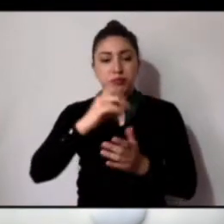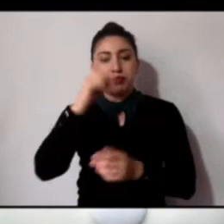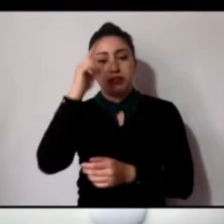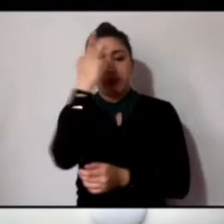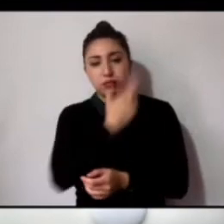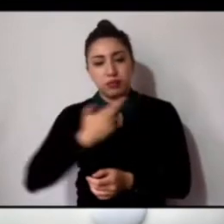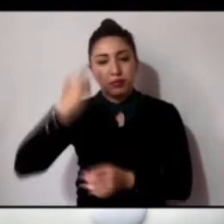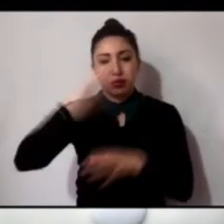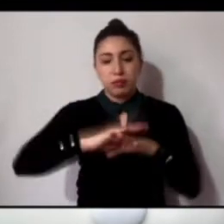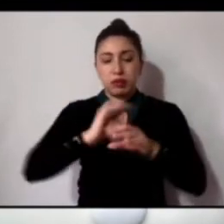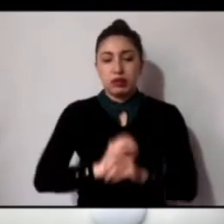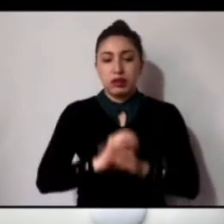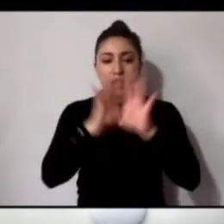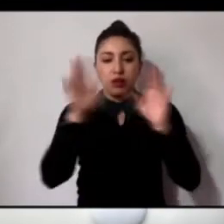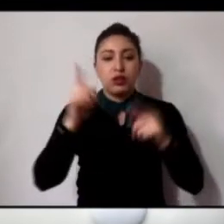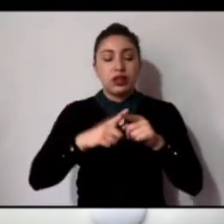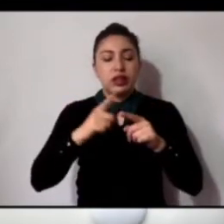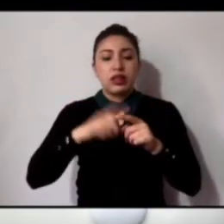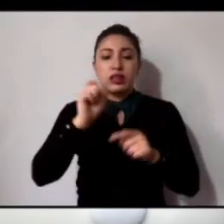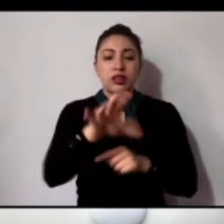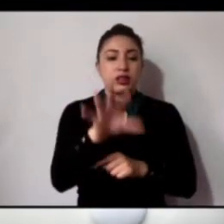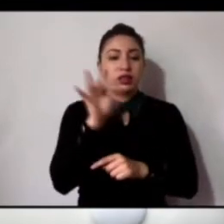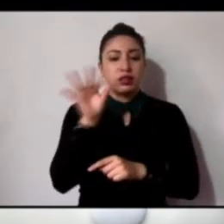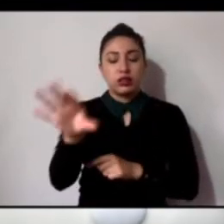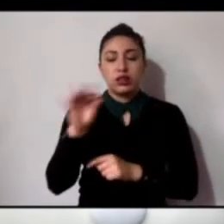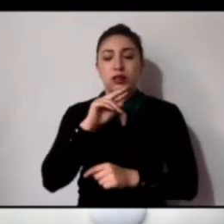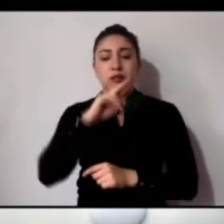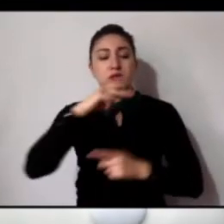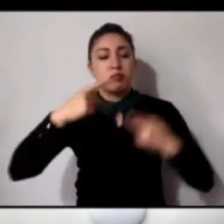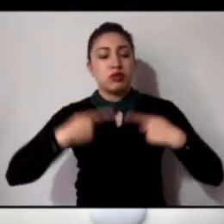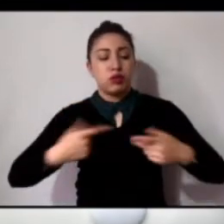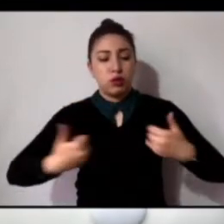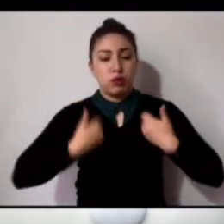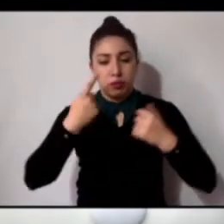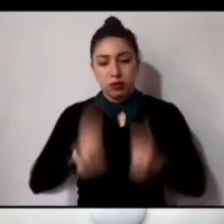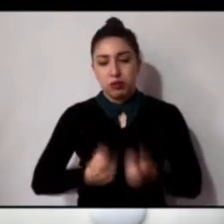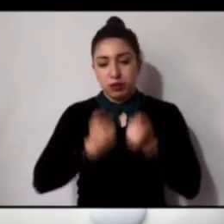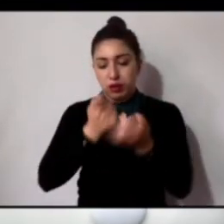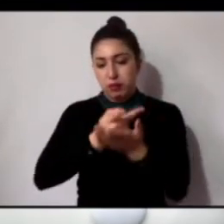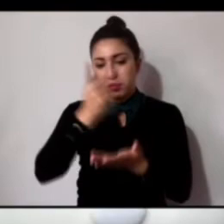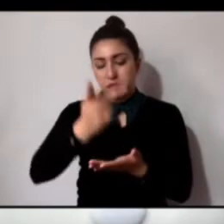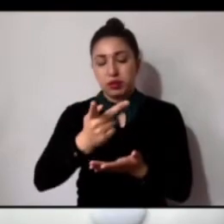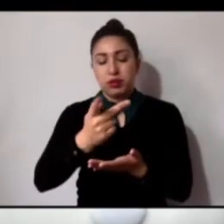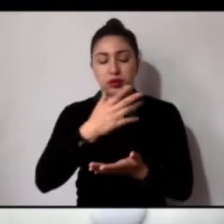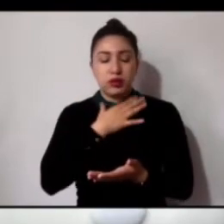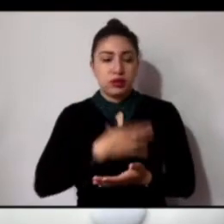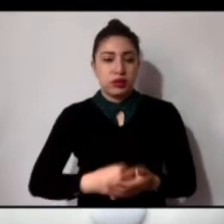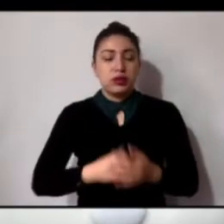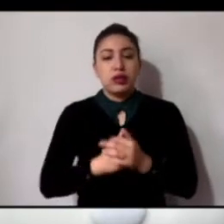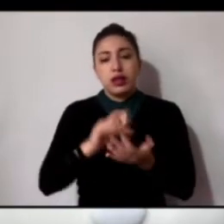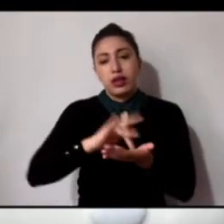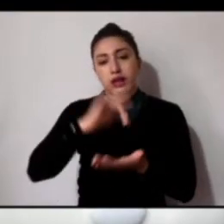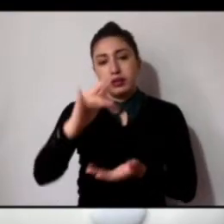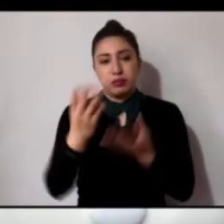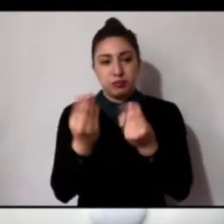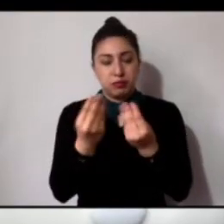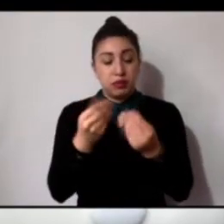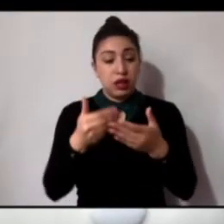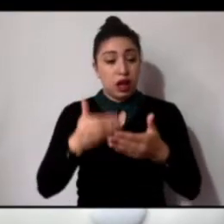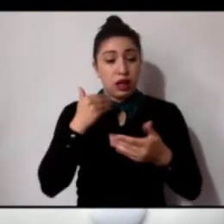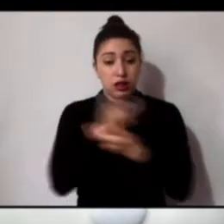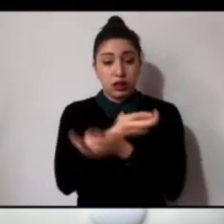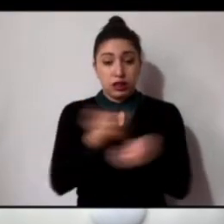en favor de cada uno de los participantes. Muchísimas gracias. ¿Tomen en cuenta que ha sido distribuida